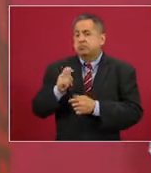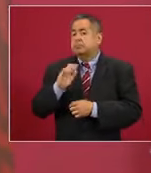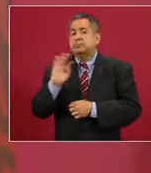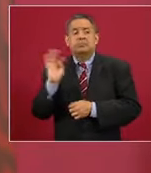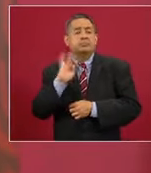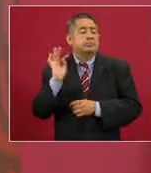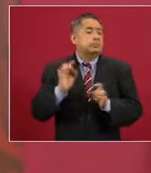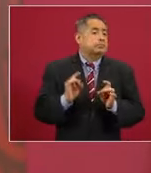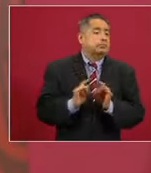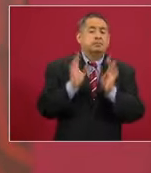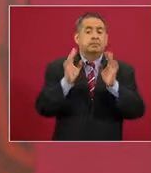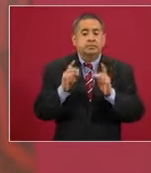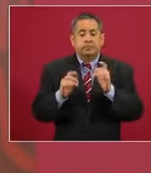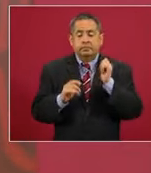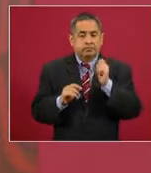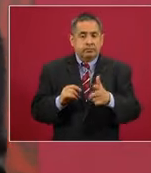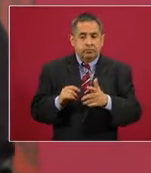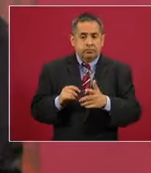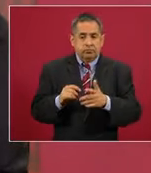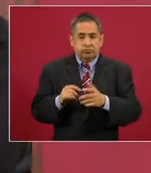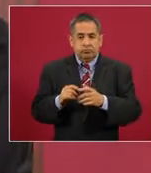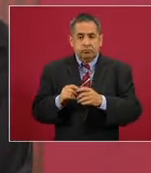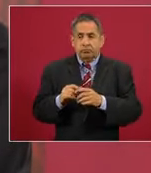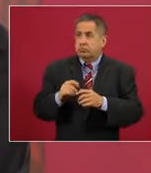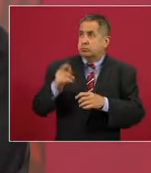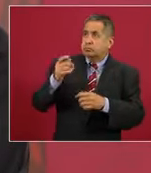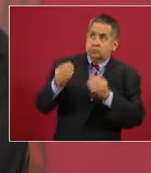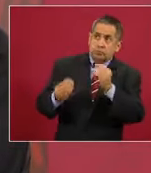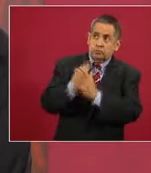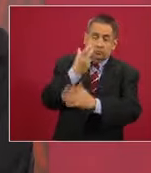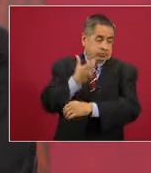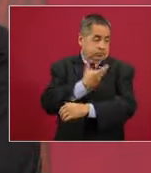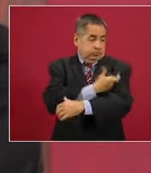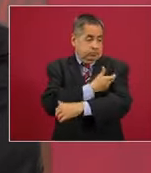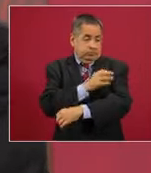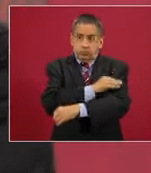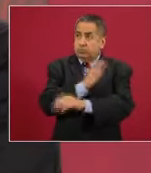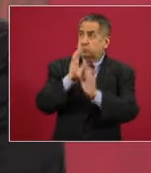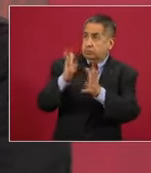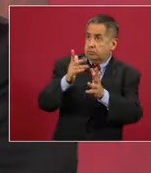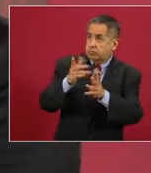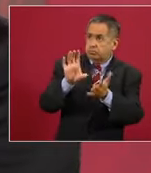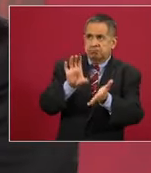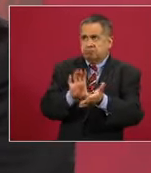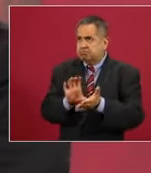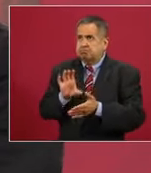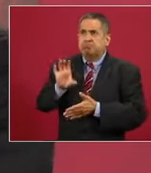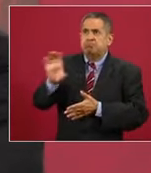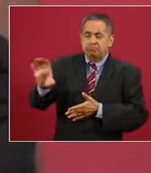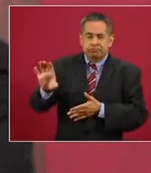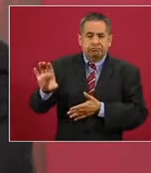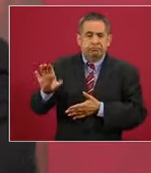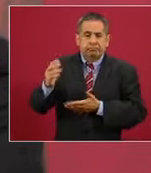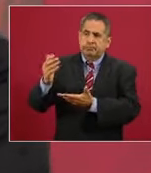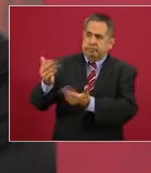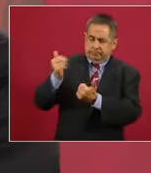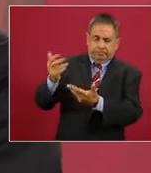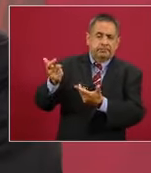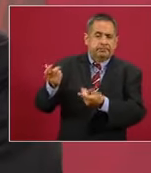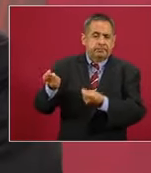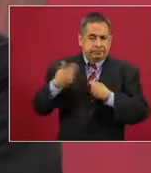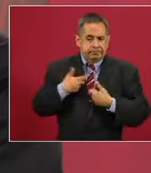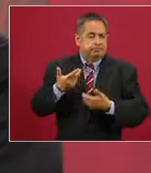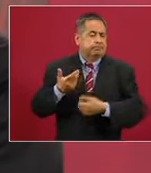dar los anticipos y tener las vacunas.